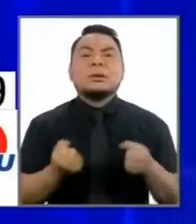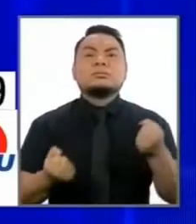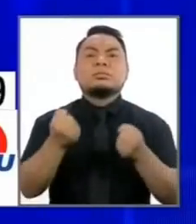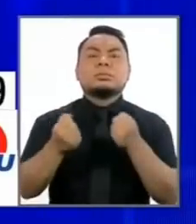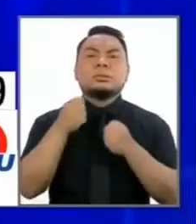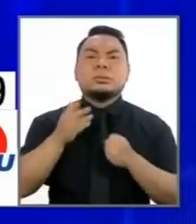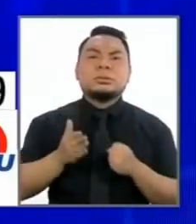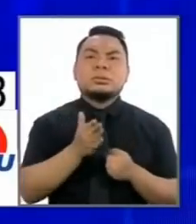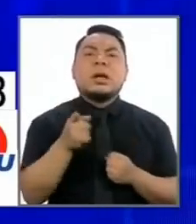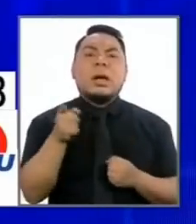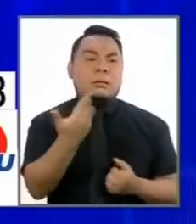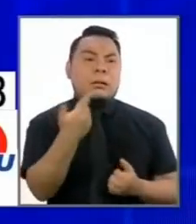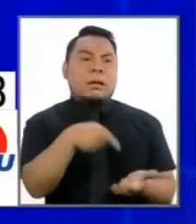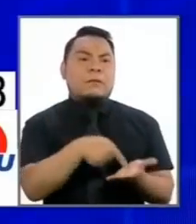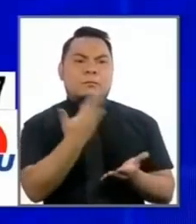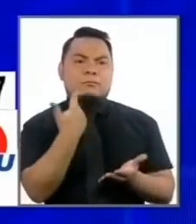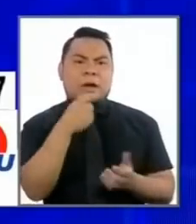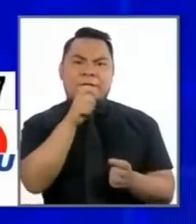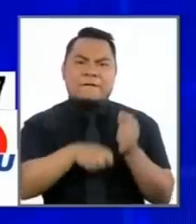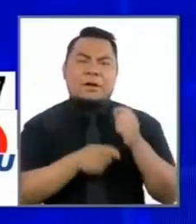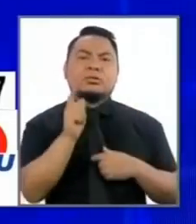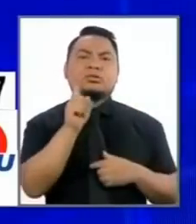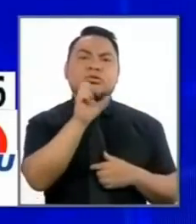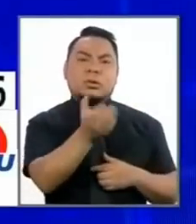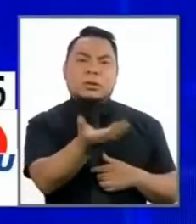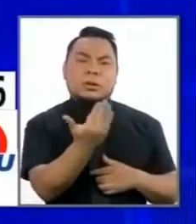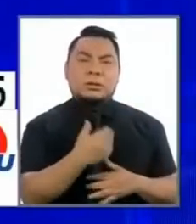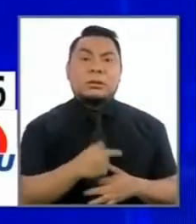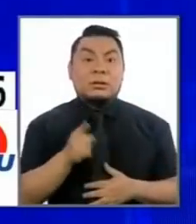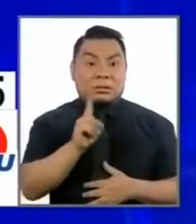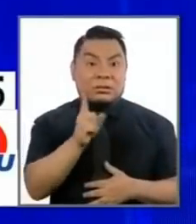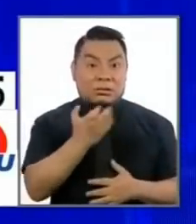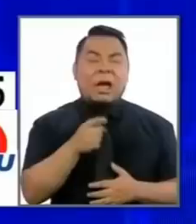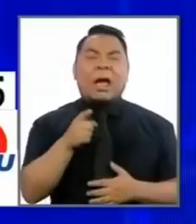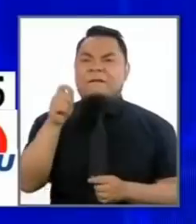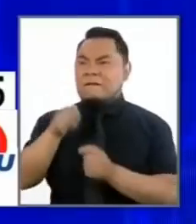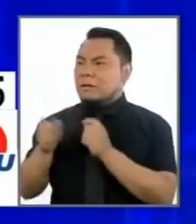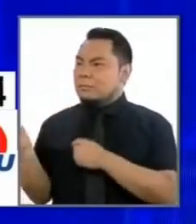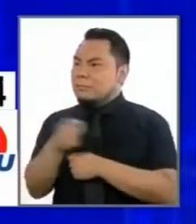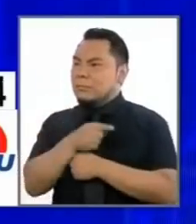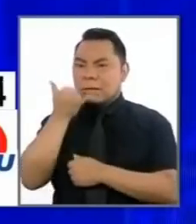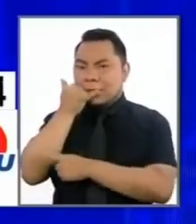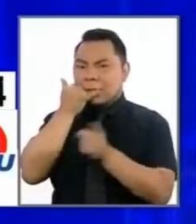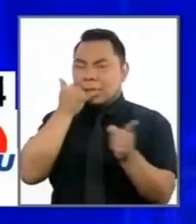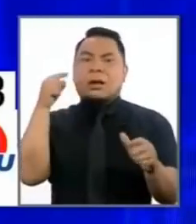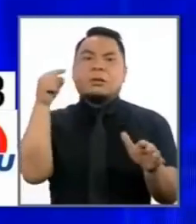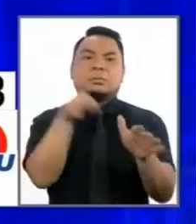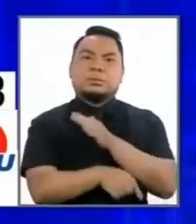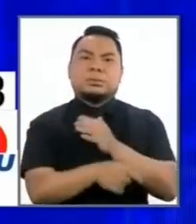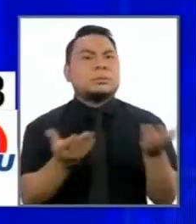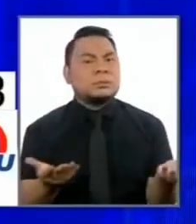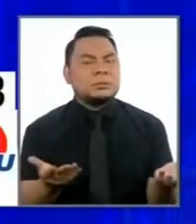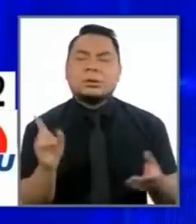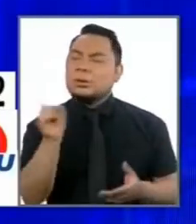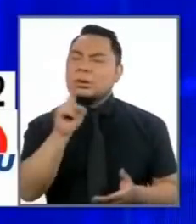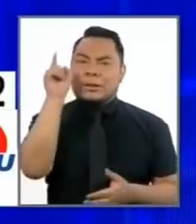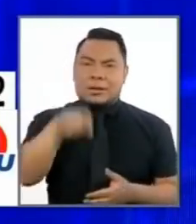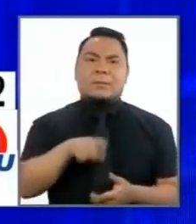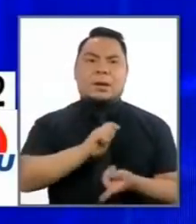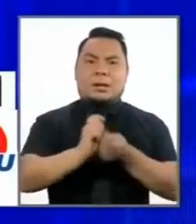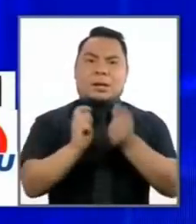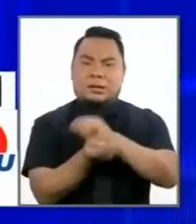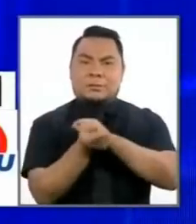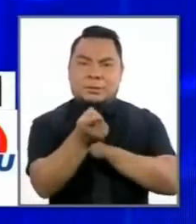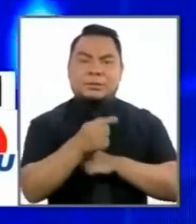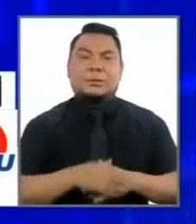que por cada vuelta tienen que pagar un sol. Y si no, envían a los sicarios a asesinar a nuestra gente. Tenemos que cambiar